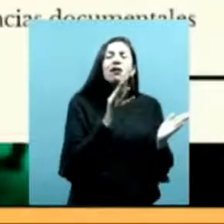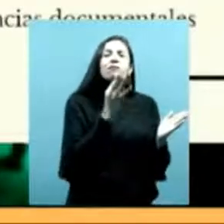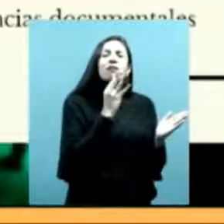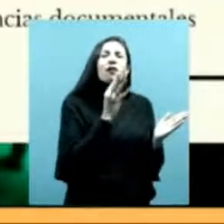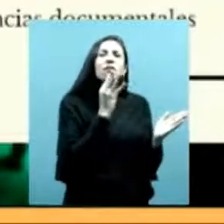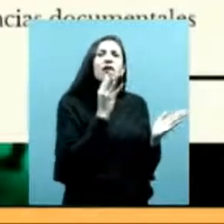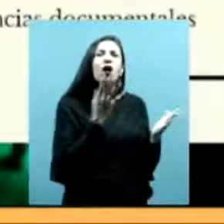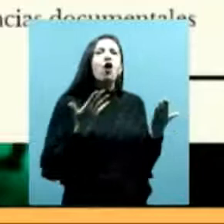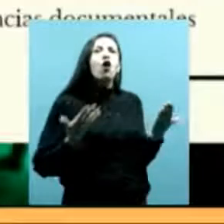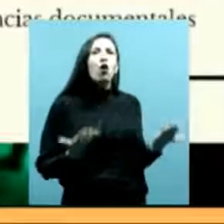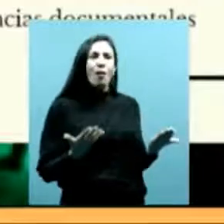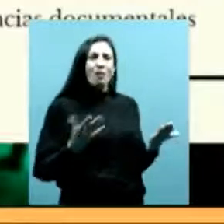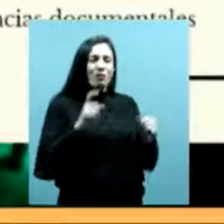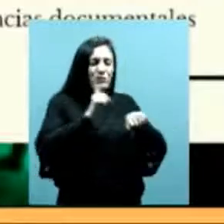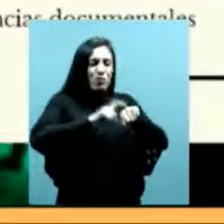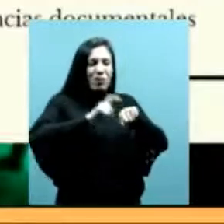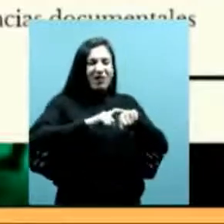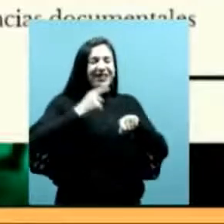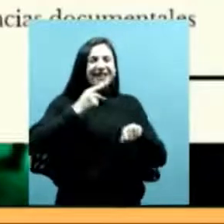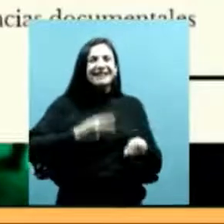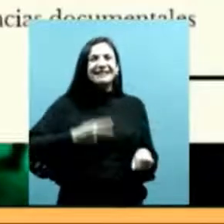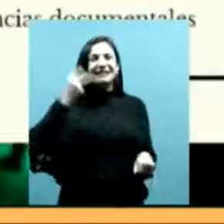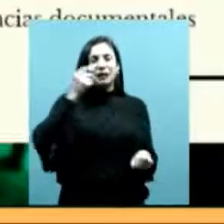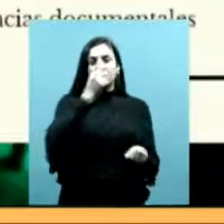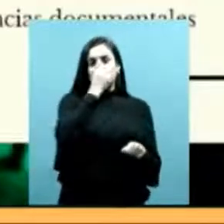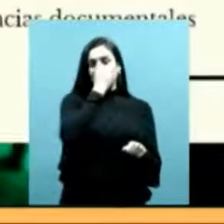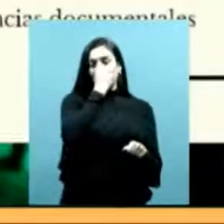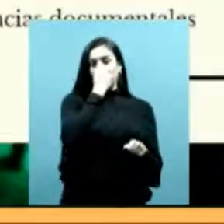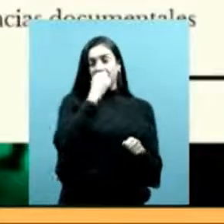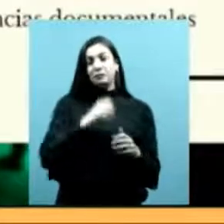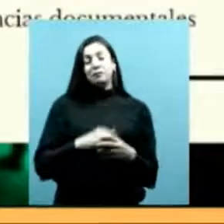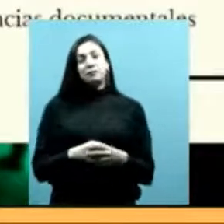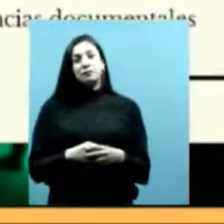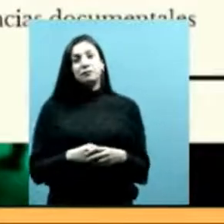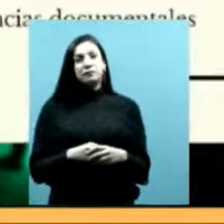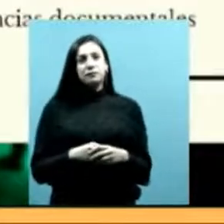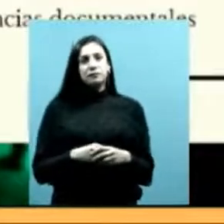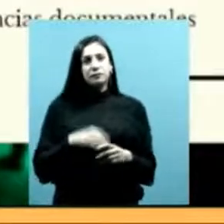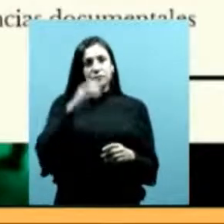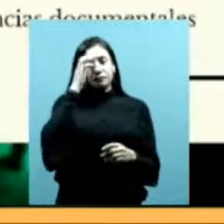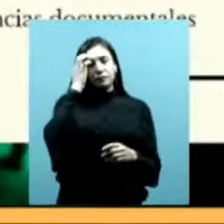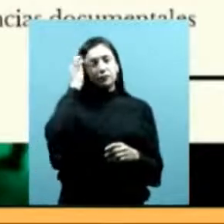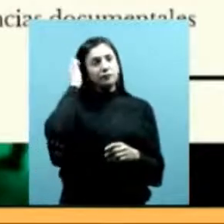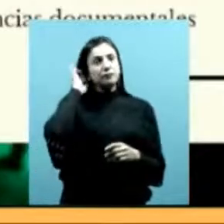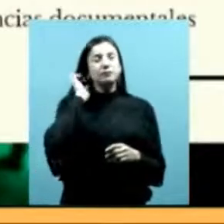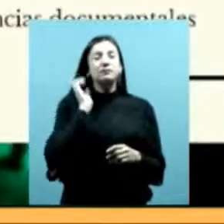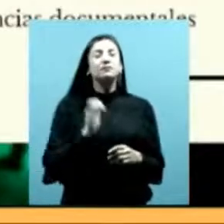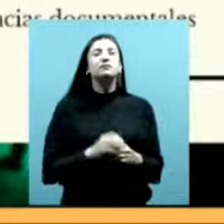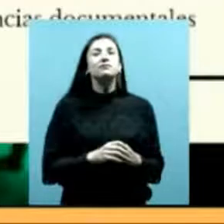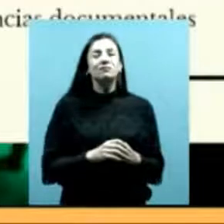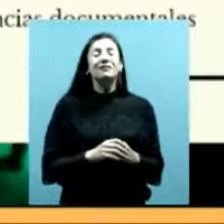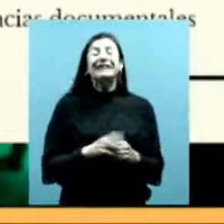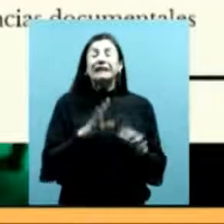aquel momento histórico. Porque eso también vamos a ver incluso ahora con la discusión, que es una fuente importantísima de